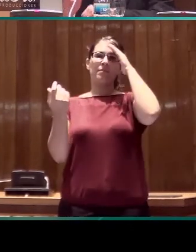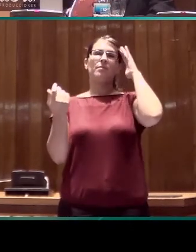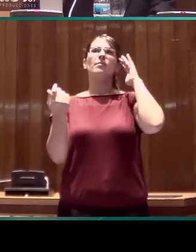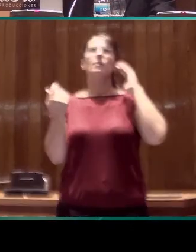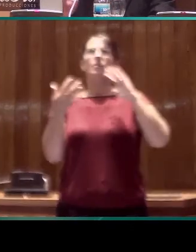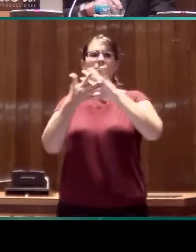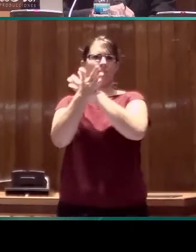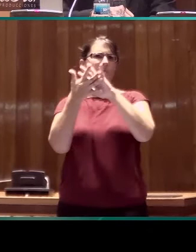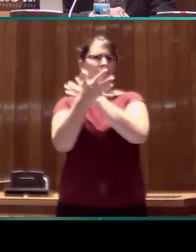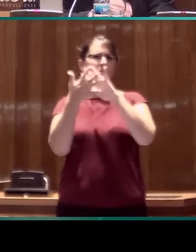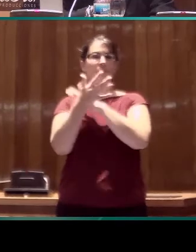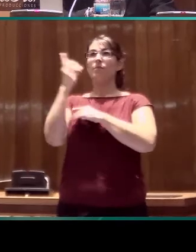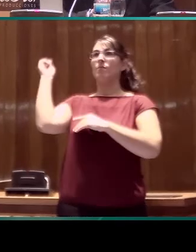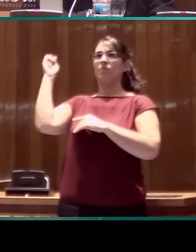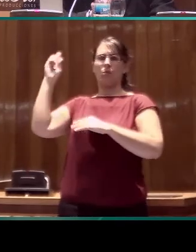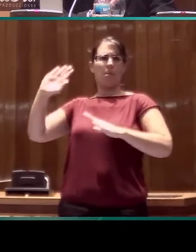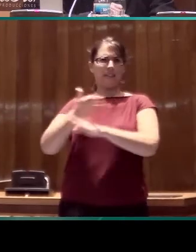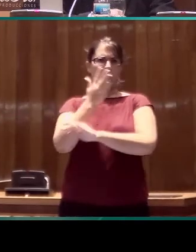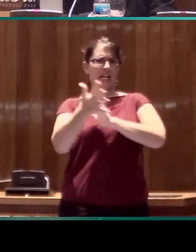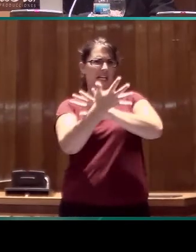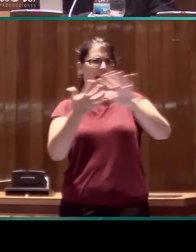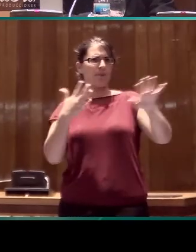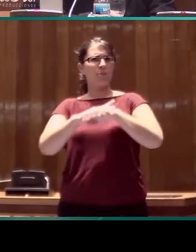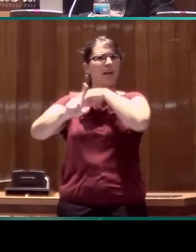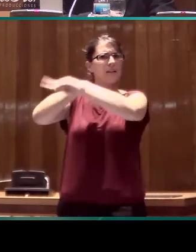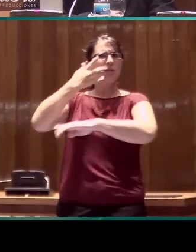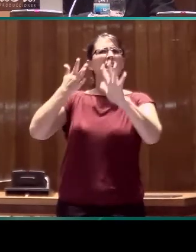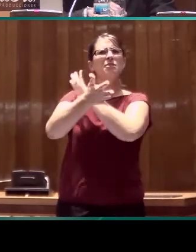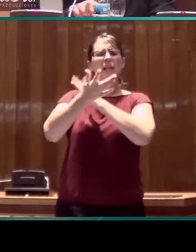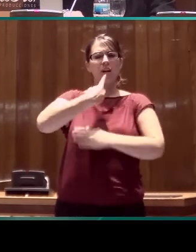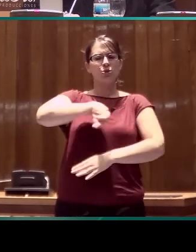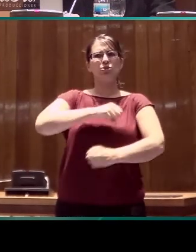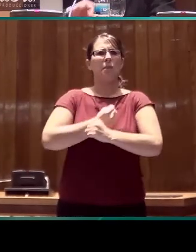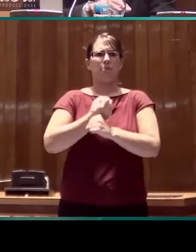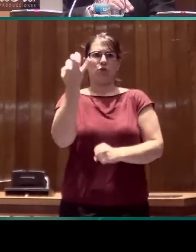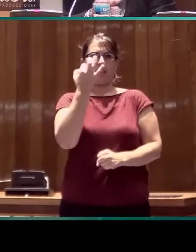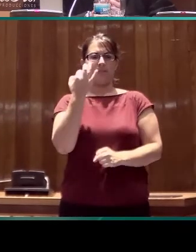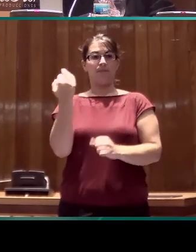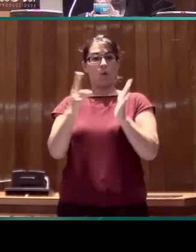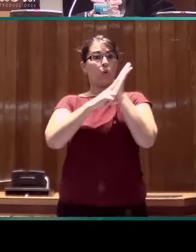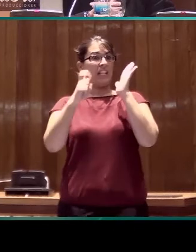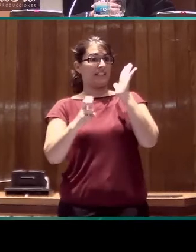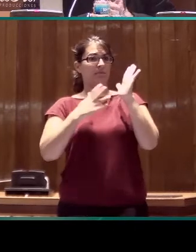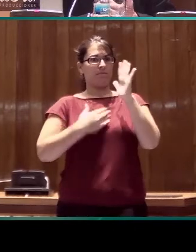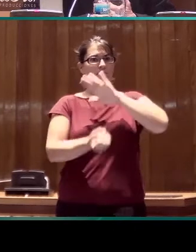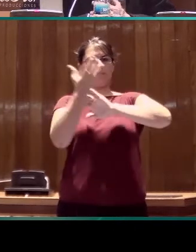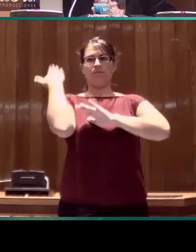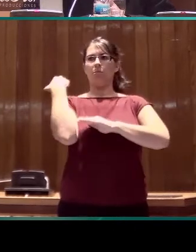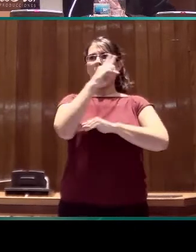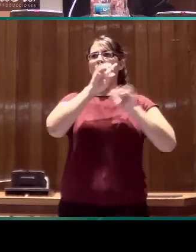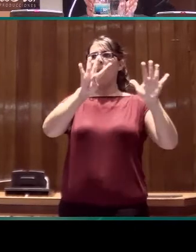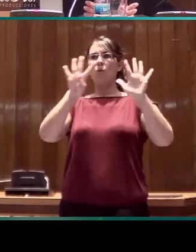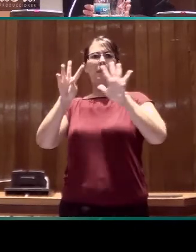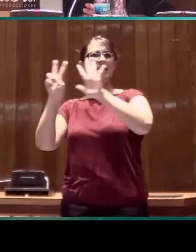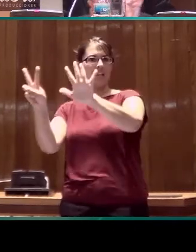rápidamente, voy a pasar a estas primeras transparencias para centrarme en qué es en lo que estamos trabajando. UCIL-CEUBA nace en 1997, es una